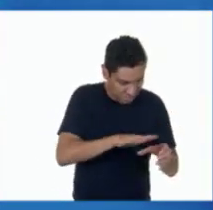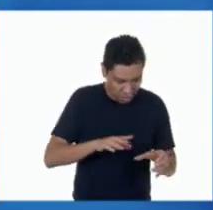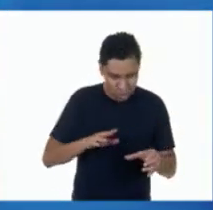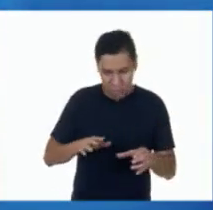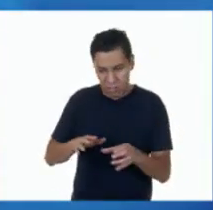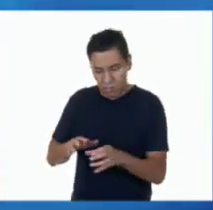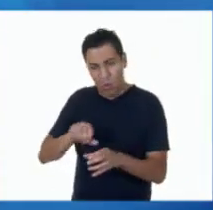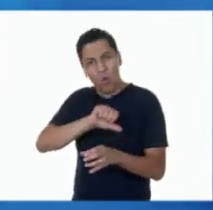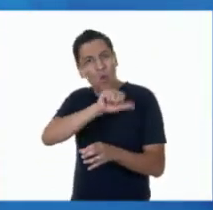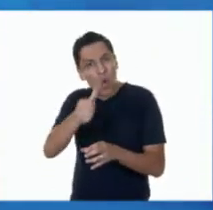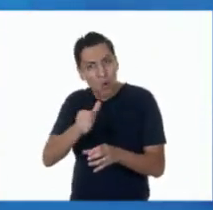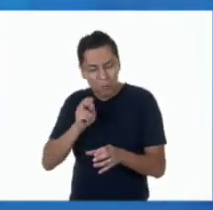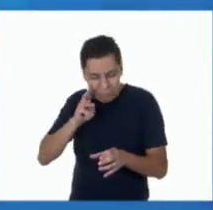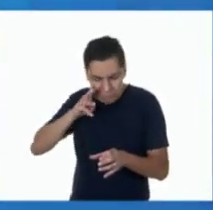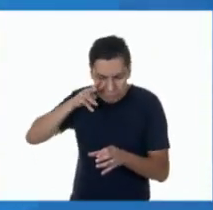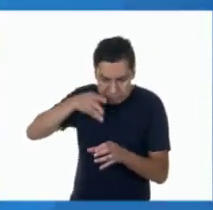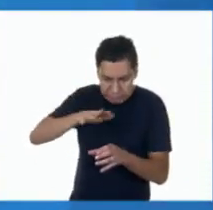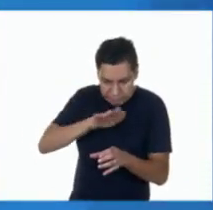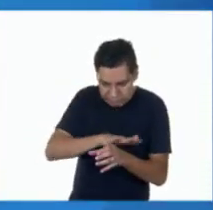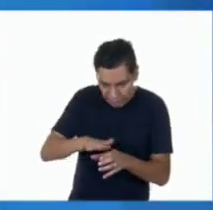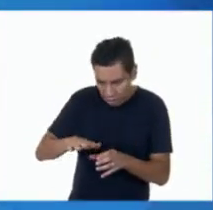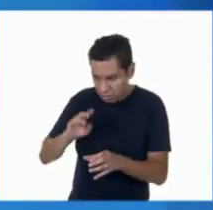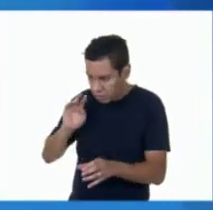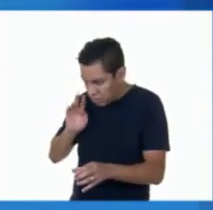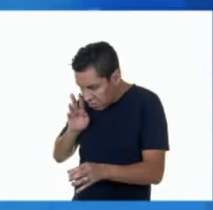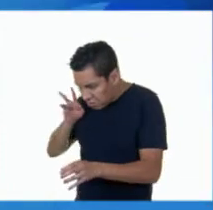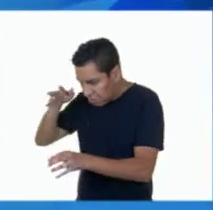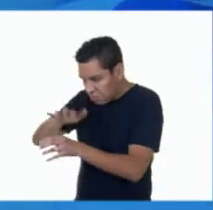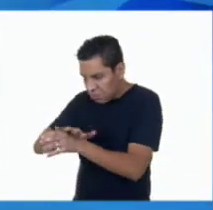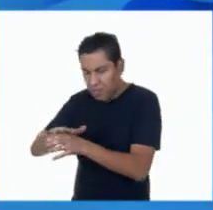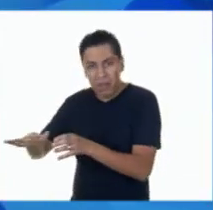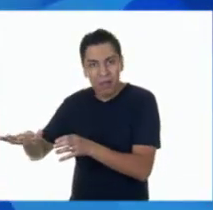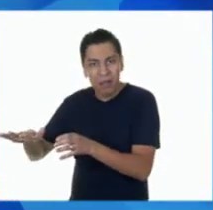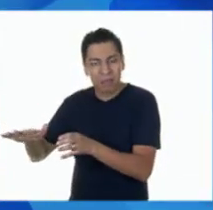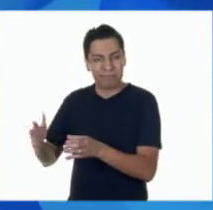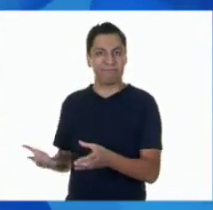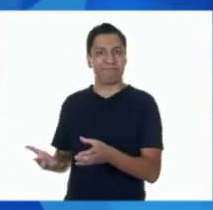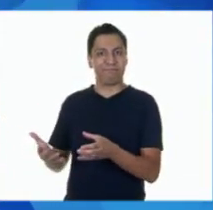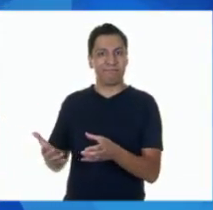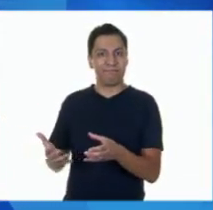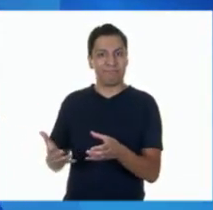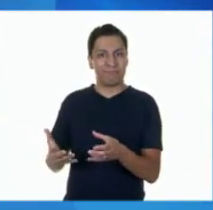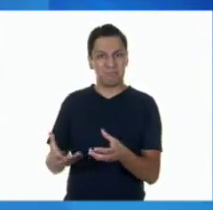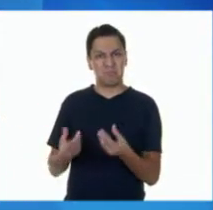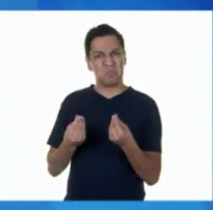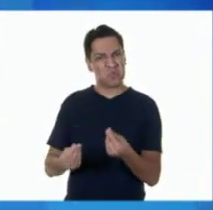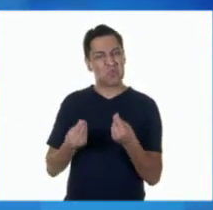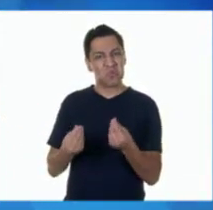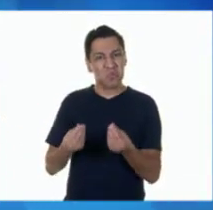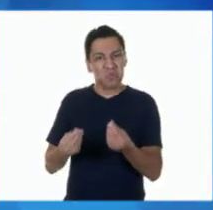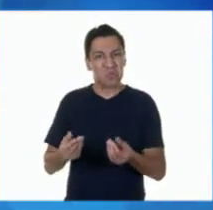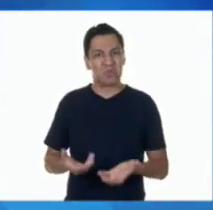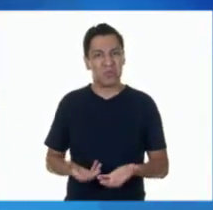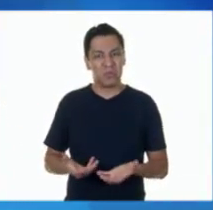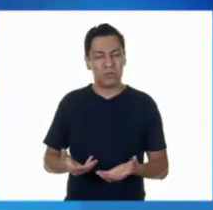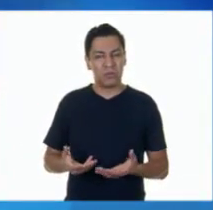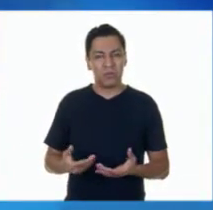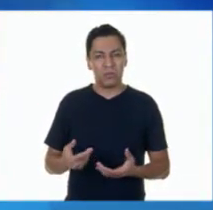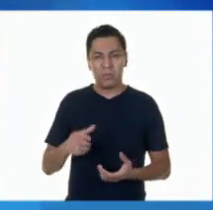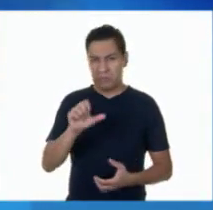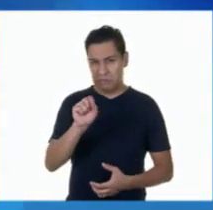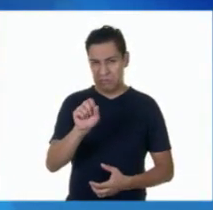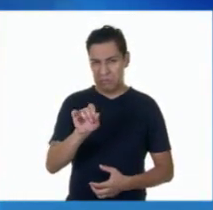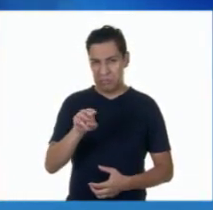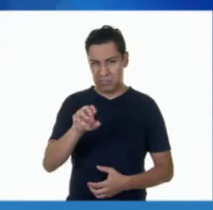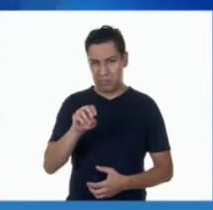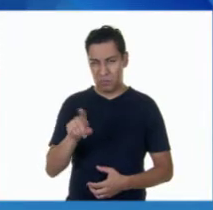lleno de frascos. Imagínense así, lleno de frascos. Y entonces, se dio cuenta que ya no era eso mantenible. De repente,